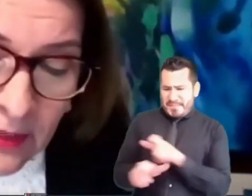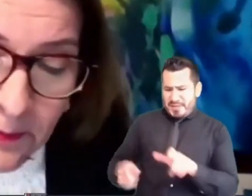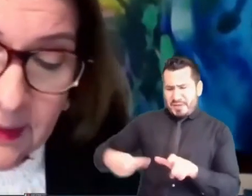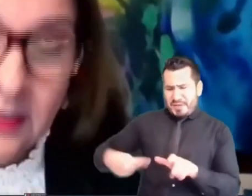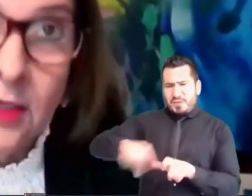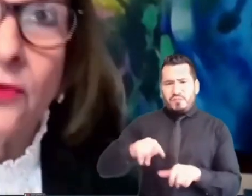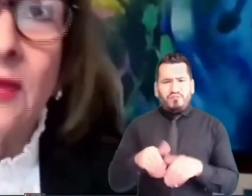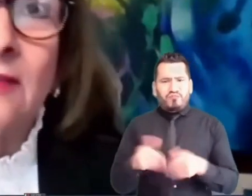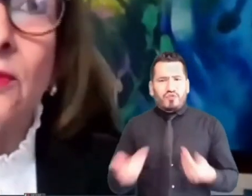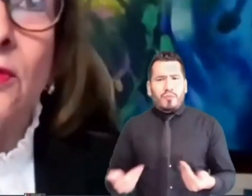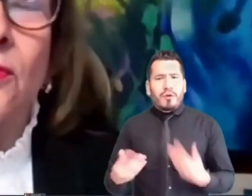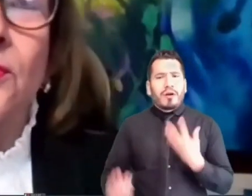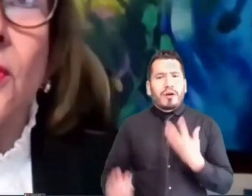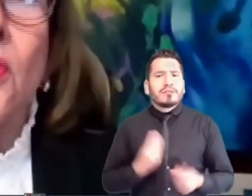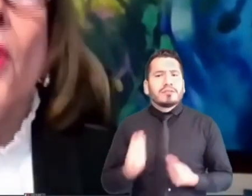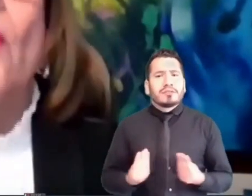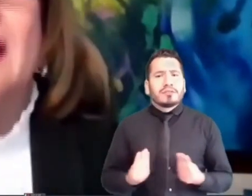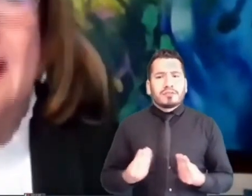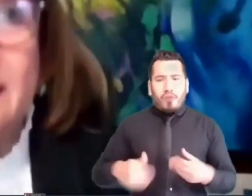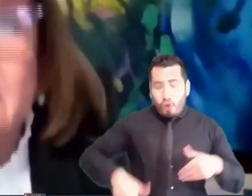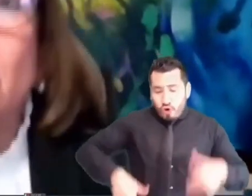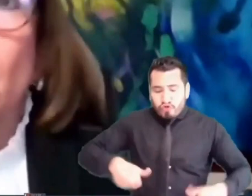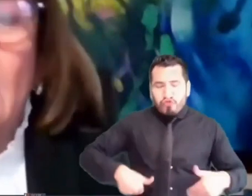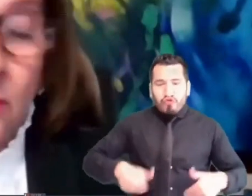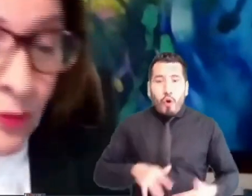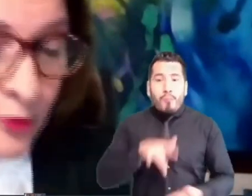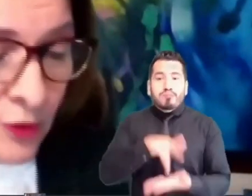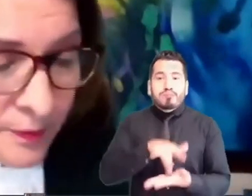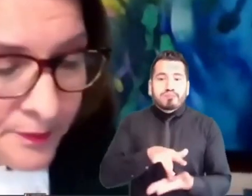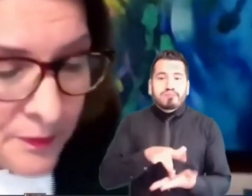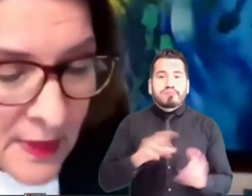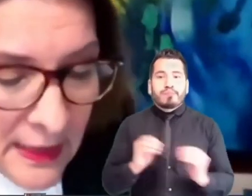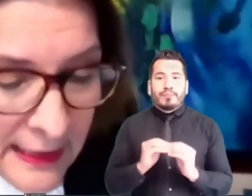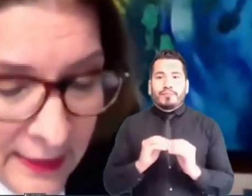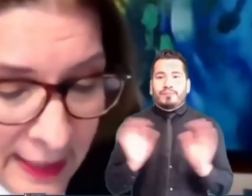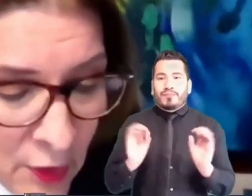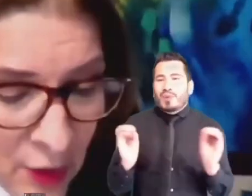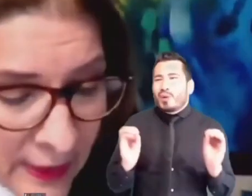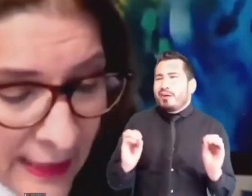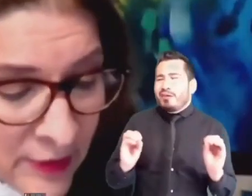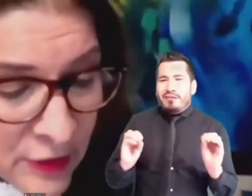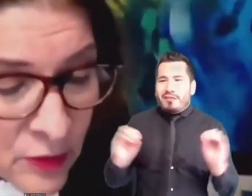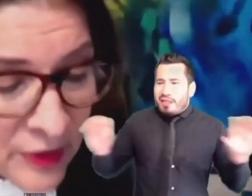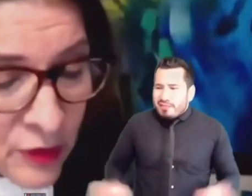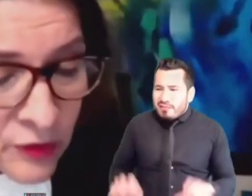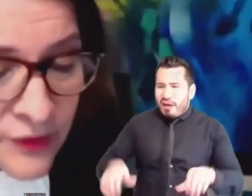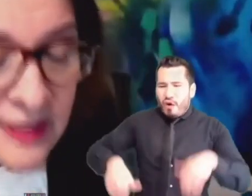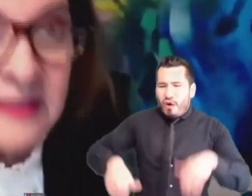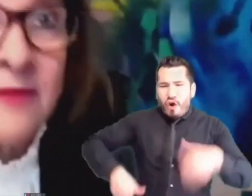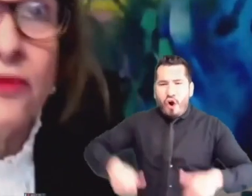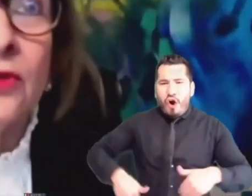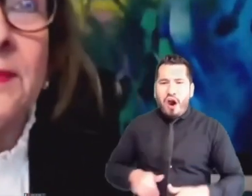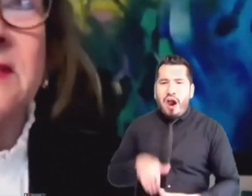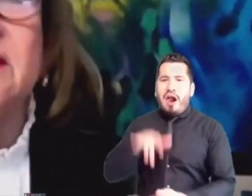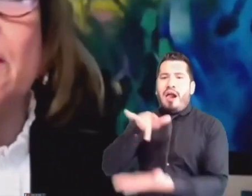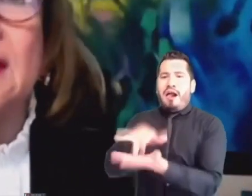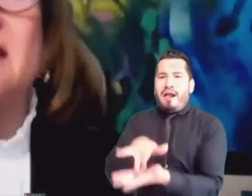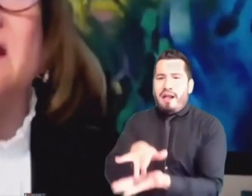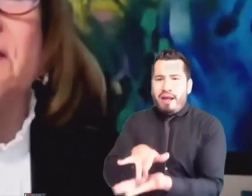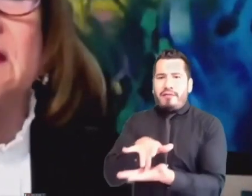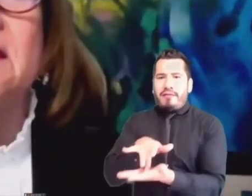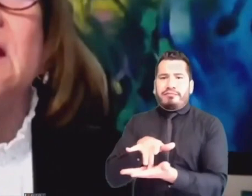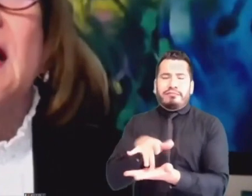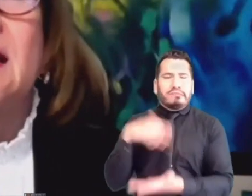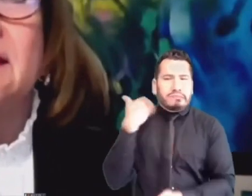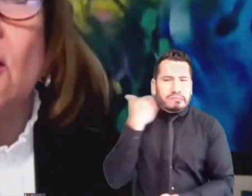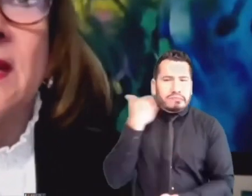dentro de los casos de corrupción o en el ejercicio de la corrupción. Y digo que no ha sido suficiente esa función represiva porque las